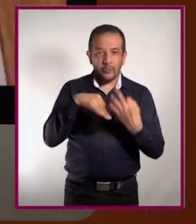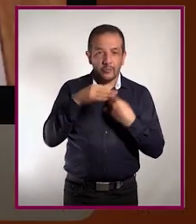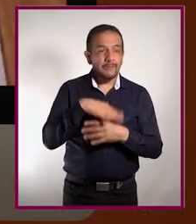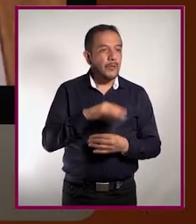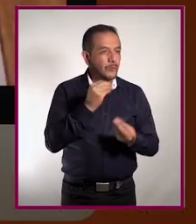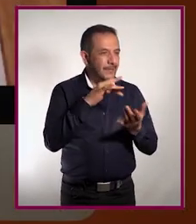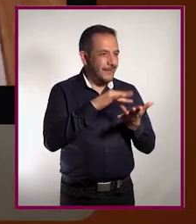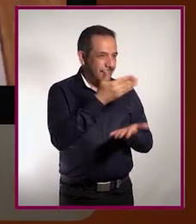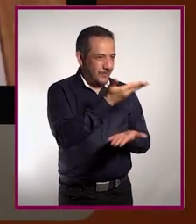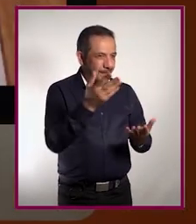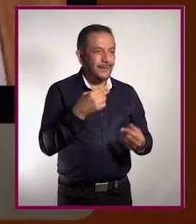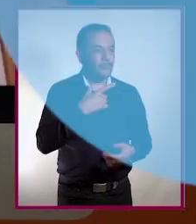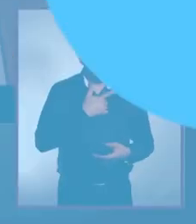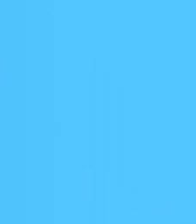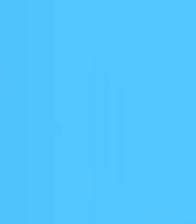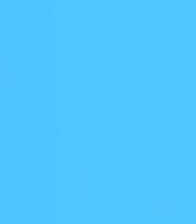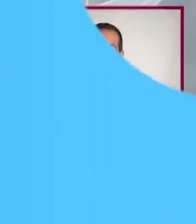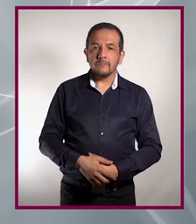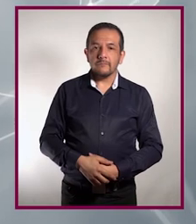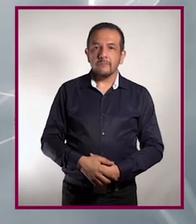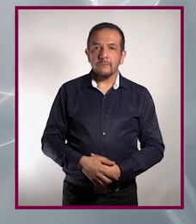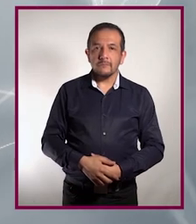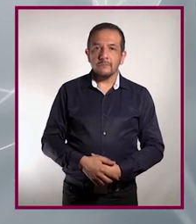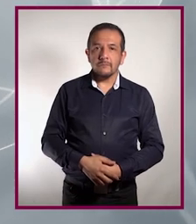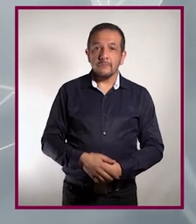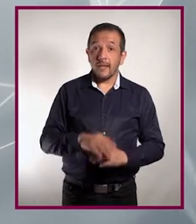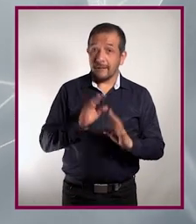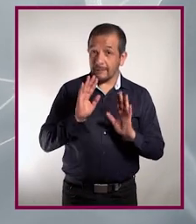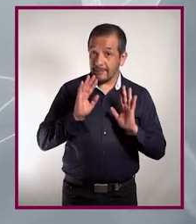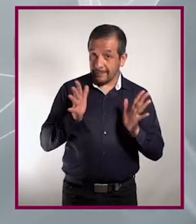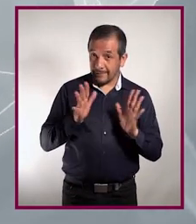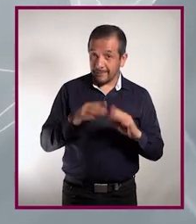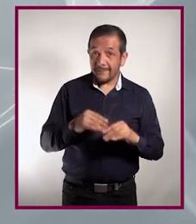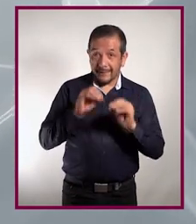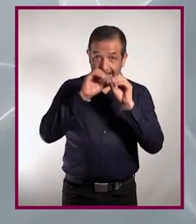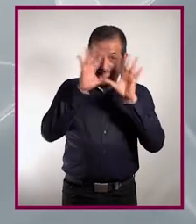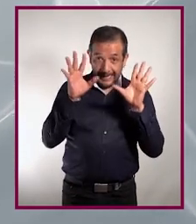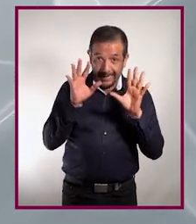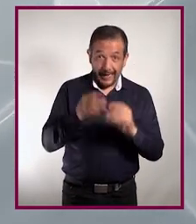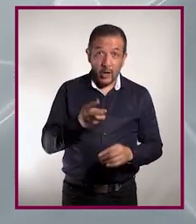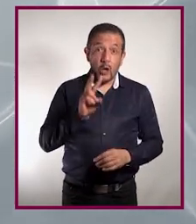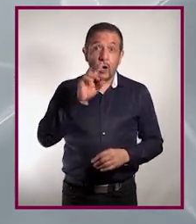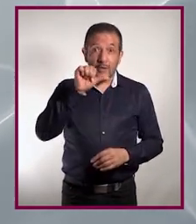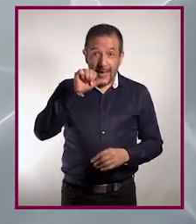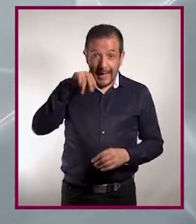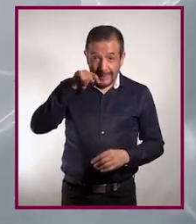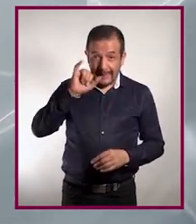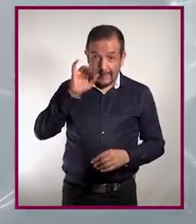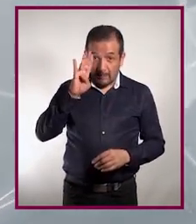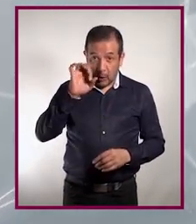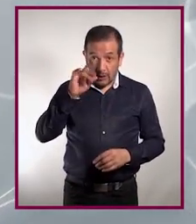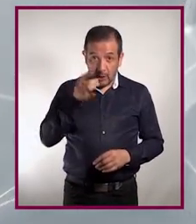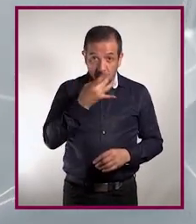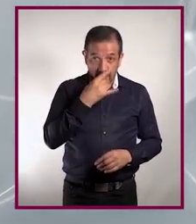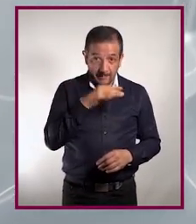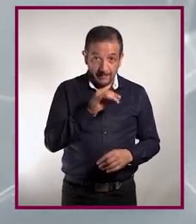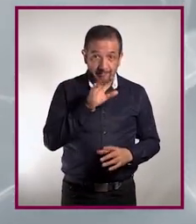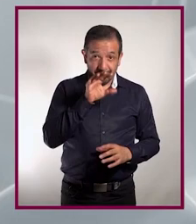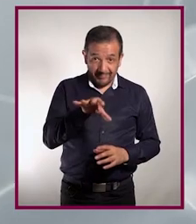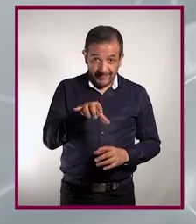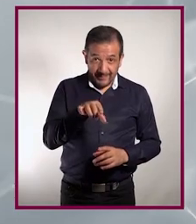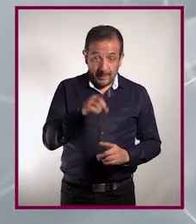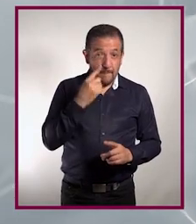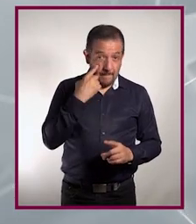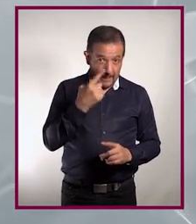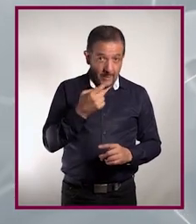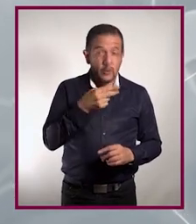gracias a ustedes. Con mucho gusto. ¿Ya tienes claros los casos en los que no funcionan los antibióticos? Por si te ha quedado